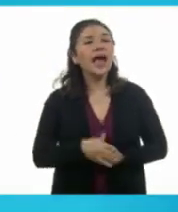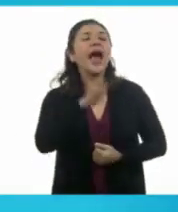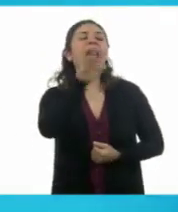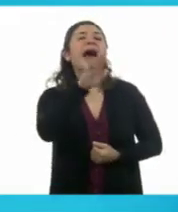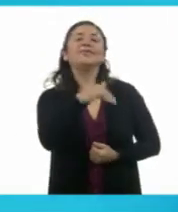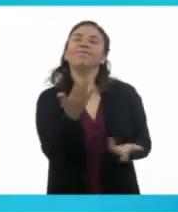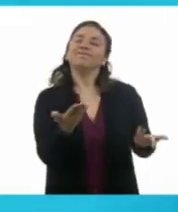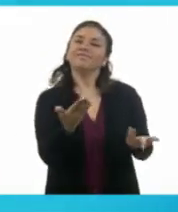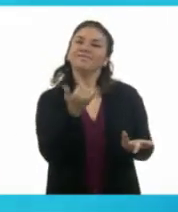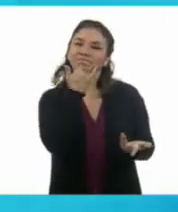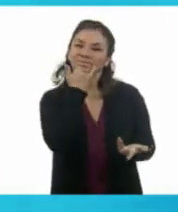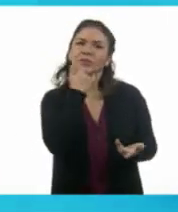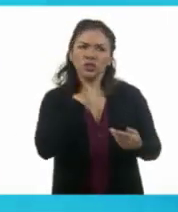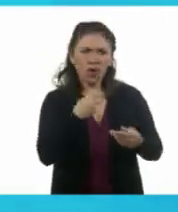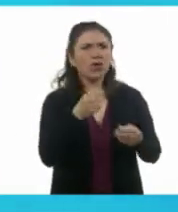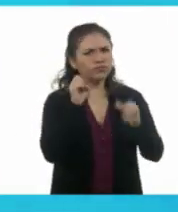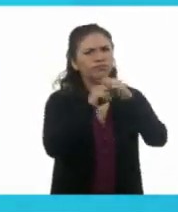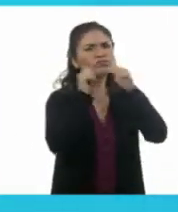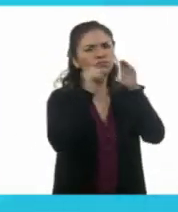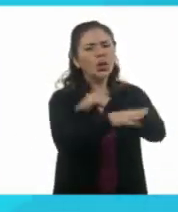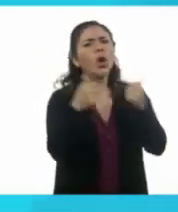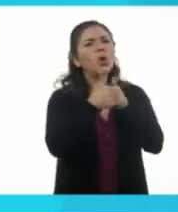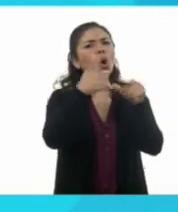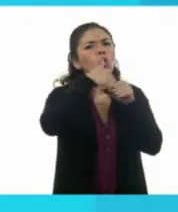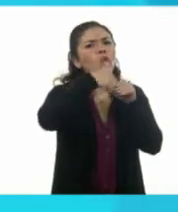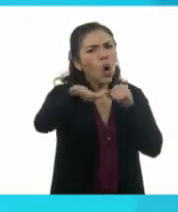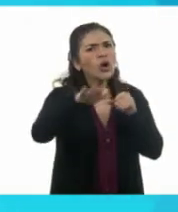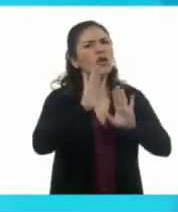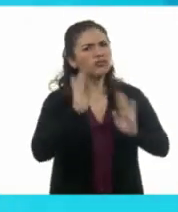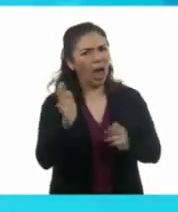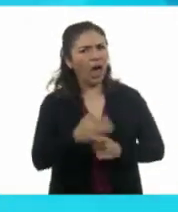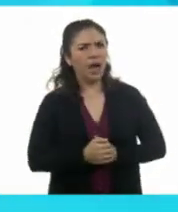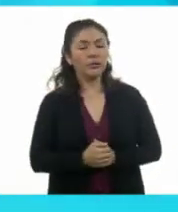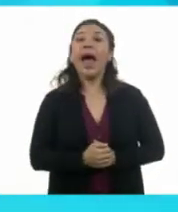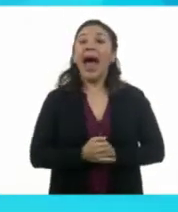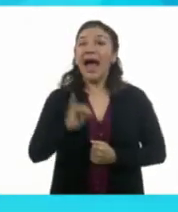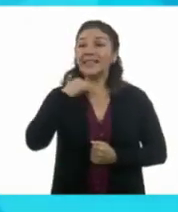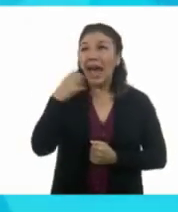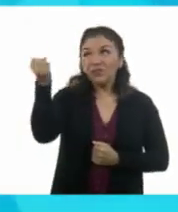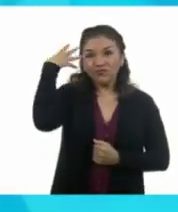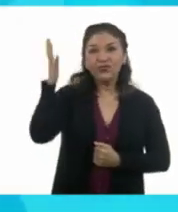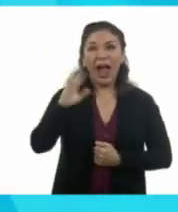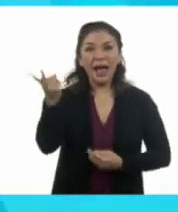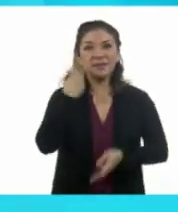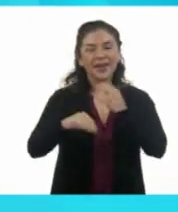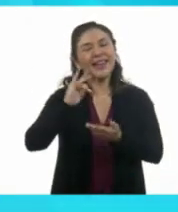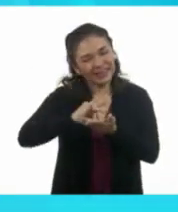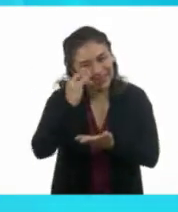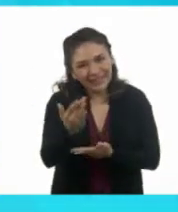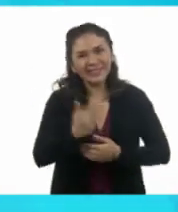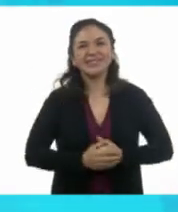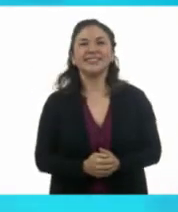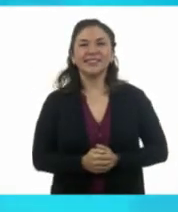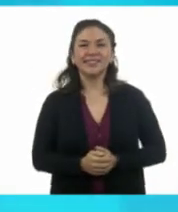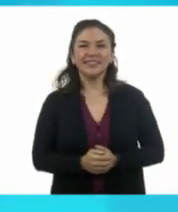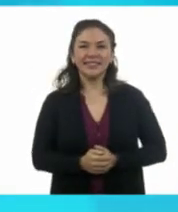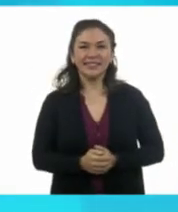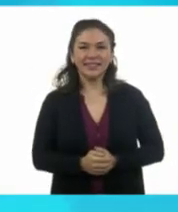IPN 9000. A ti te mandé el formato por correo electrónico. Ya llegó. Gracias. De nada.